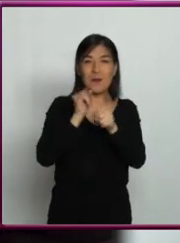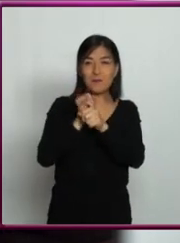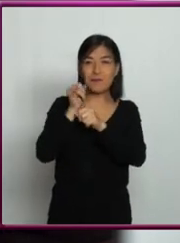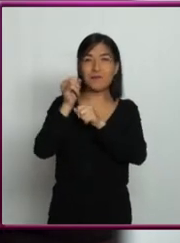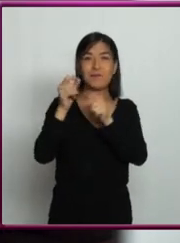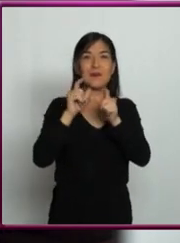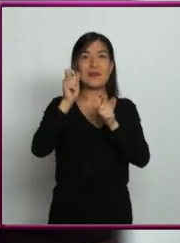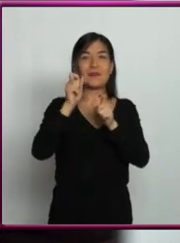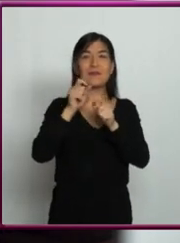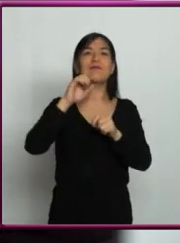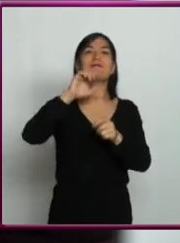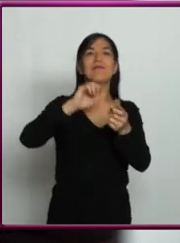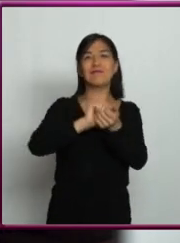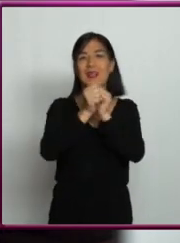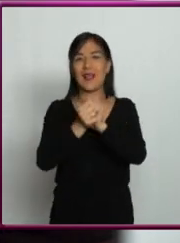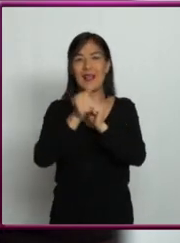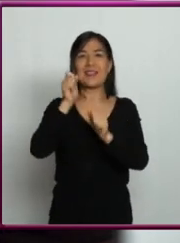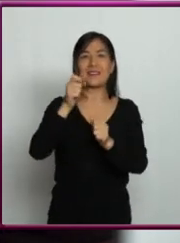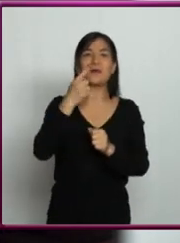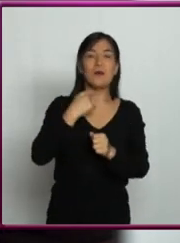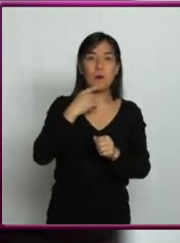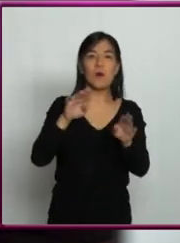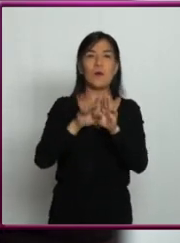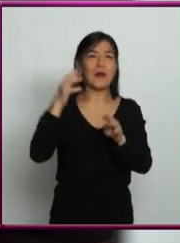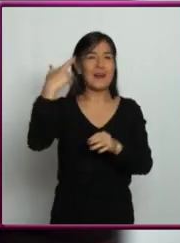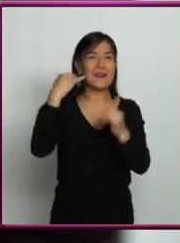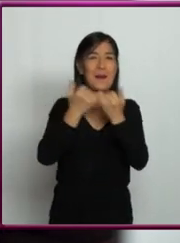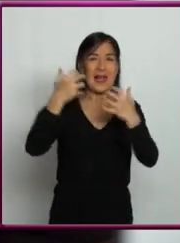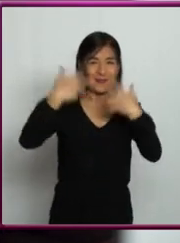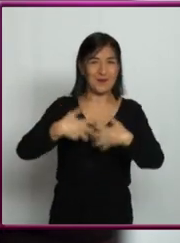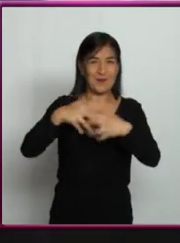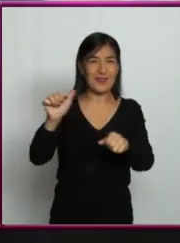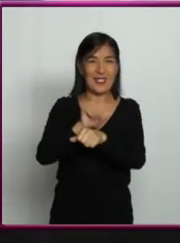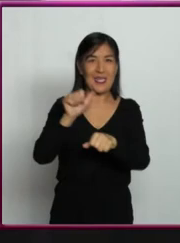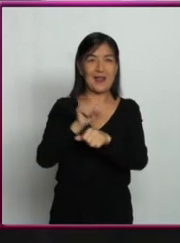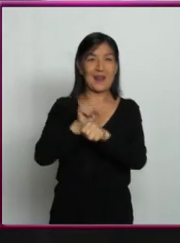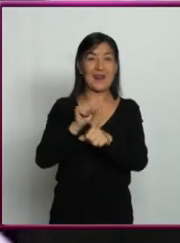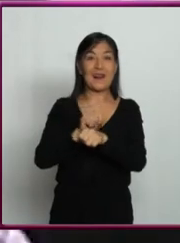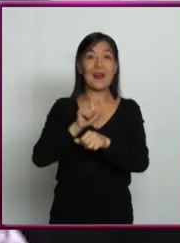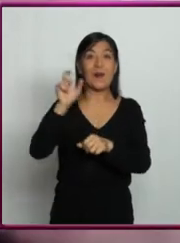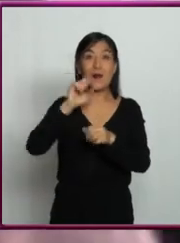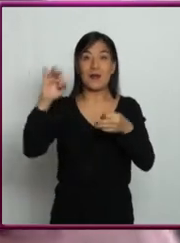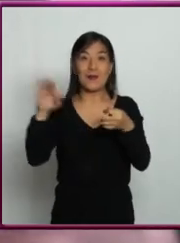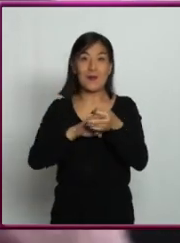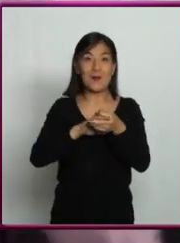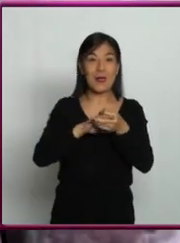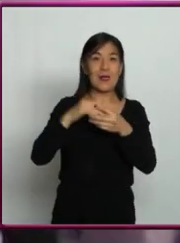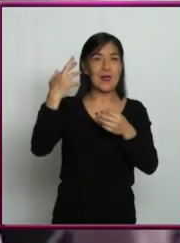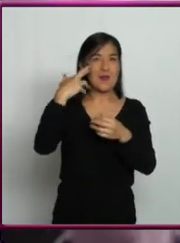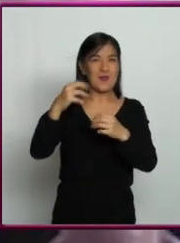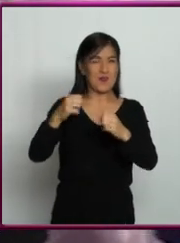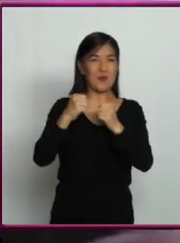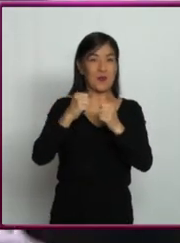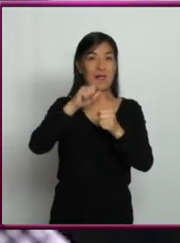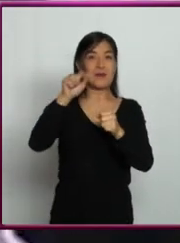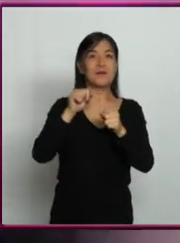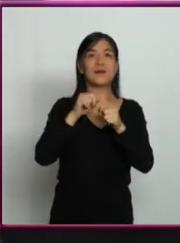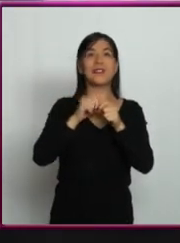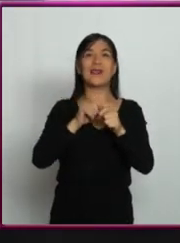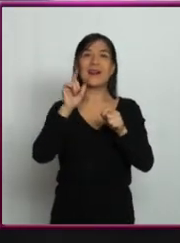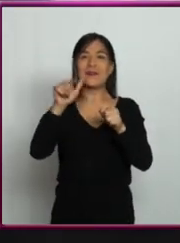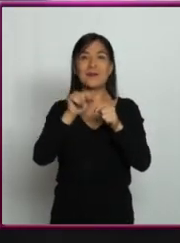coche que pasa frente a nosotros, ¿no? Escuchamos el motor así. Cuando se acerca, el motor suena más agudo.